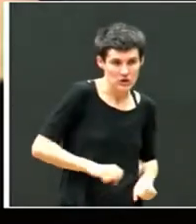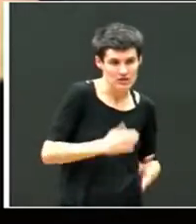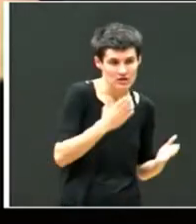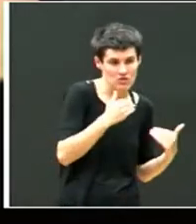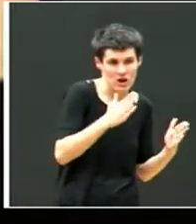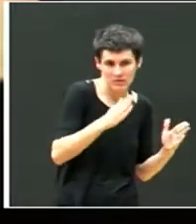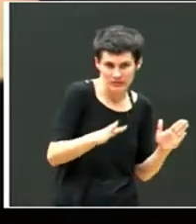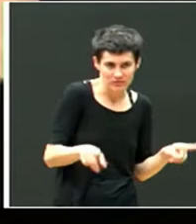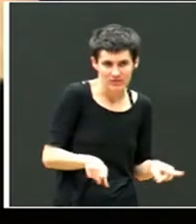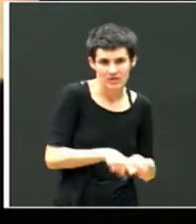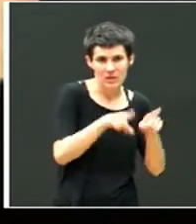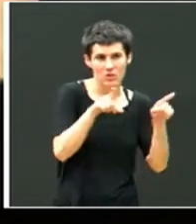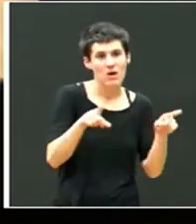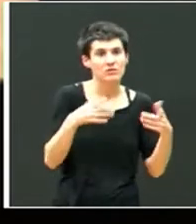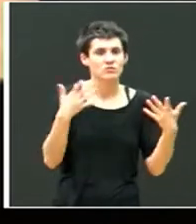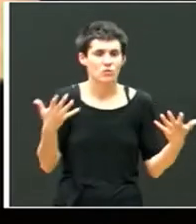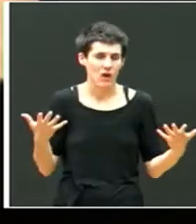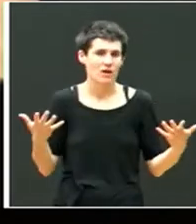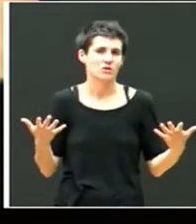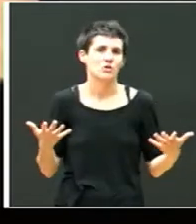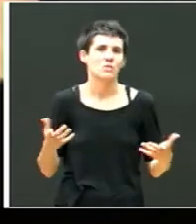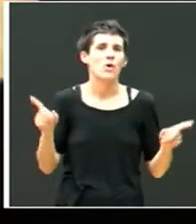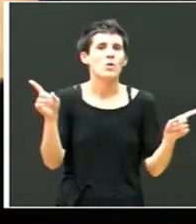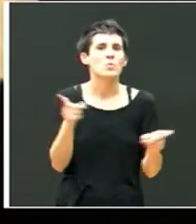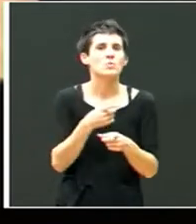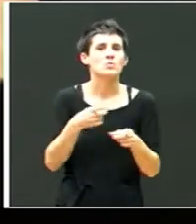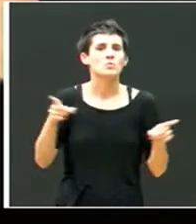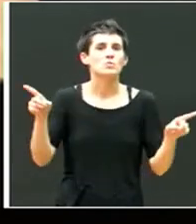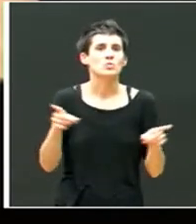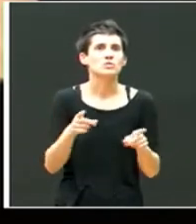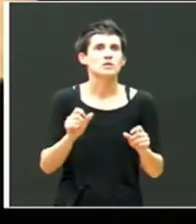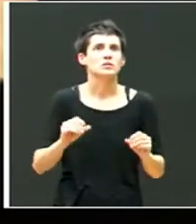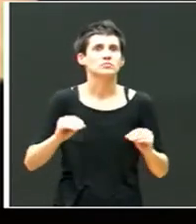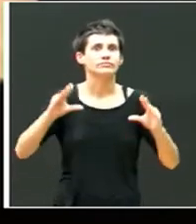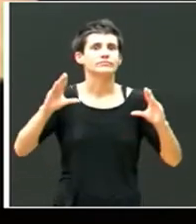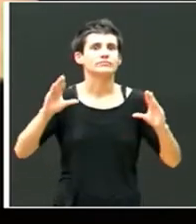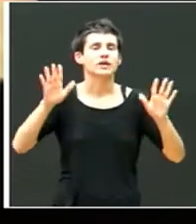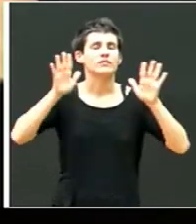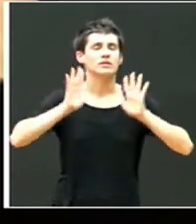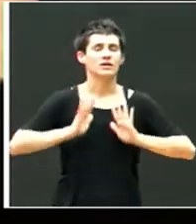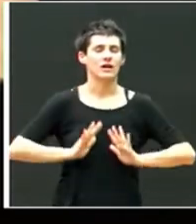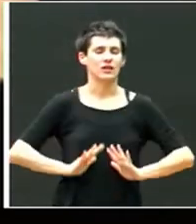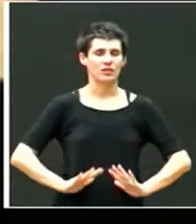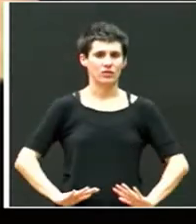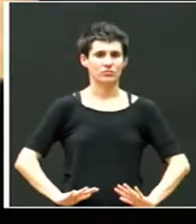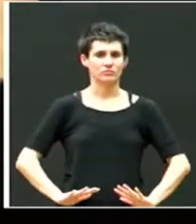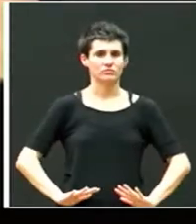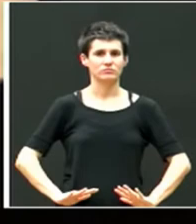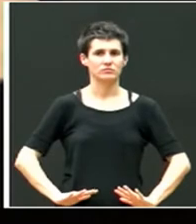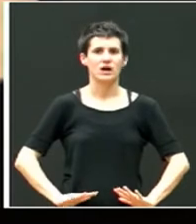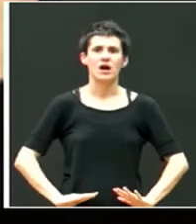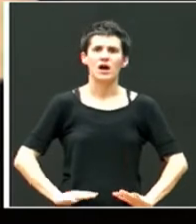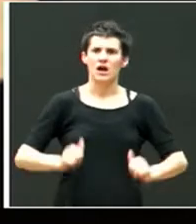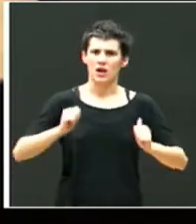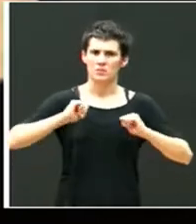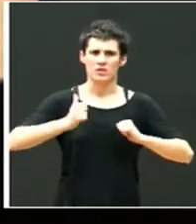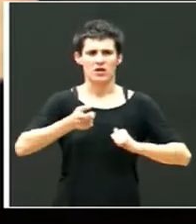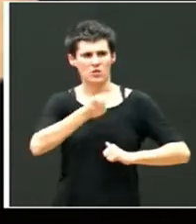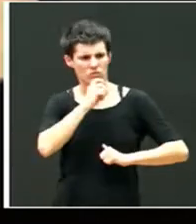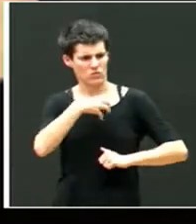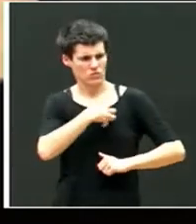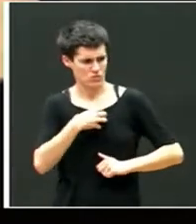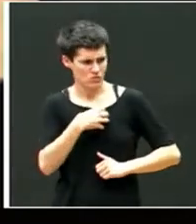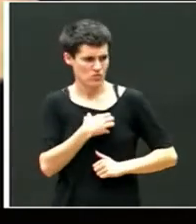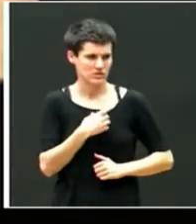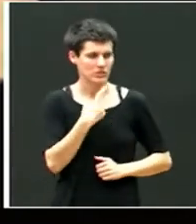fenomenal, yo creo, es la relajación con música y dirigida. Al principio les costó mucho, a él y a otros muchos, claro, cerrar los